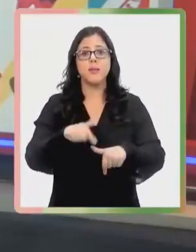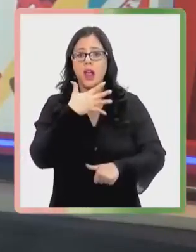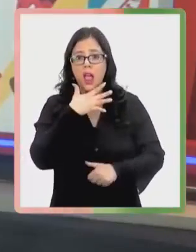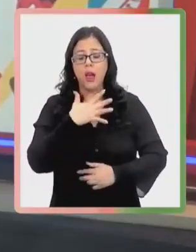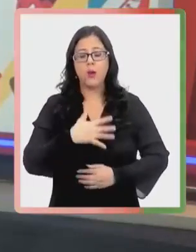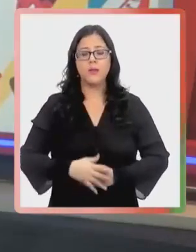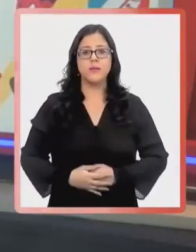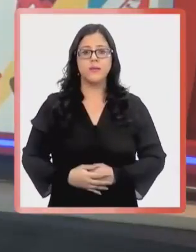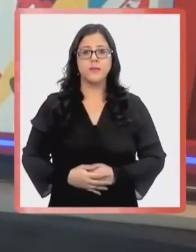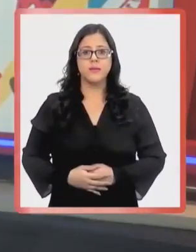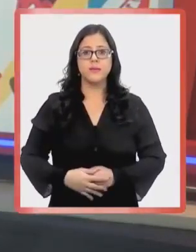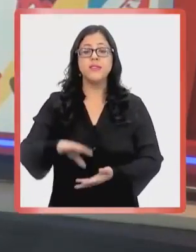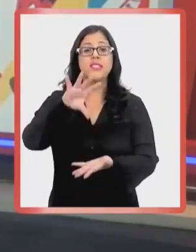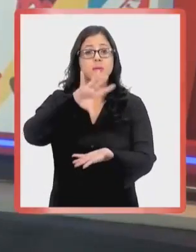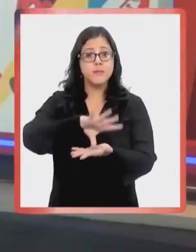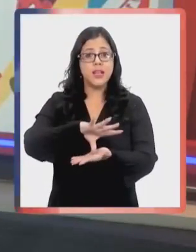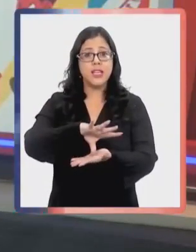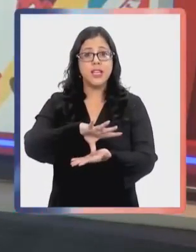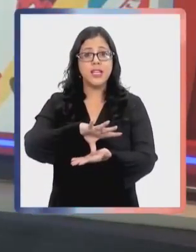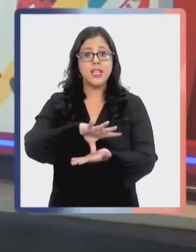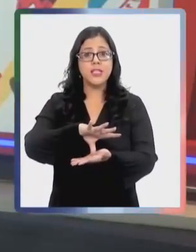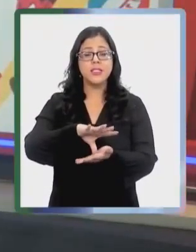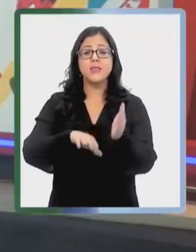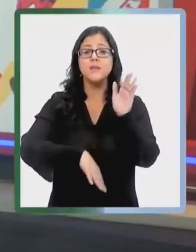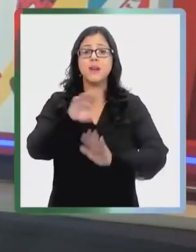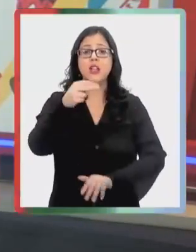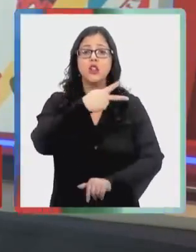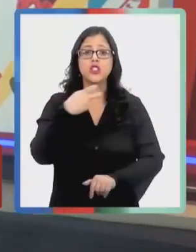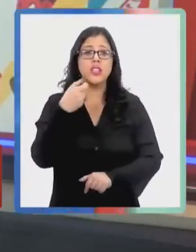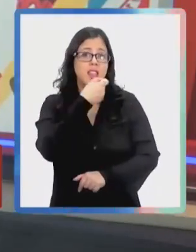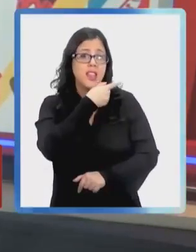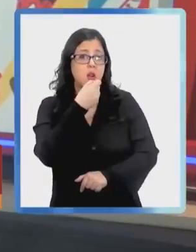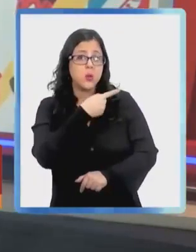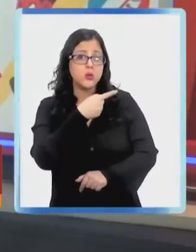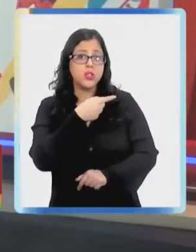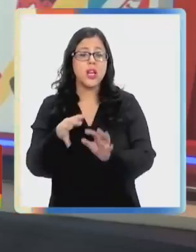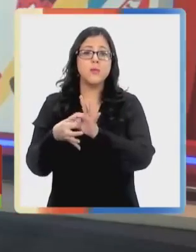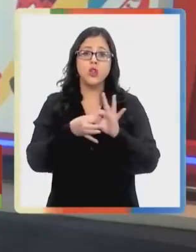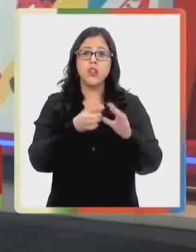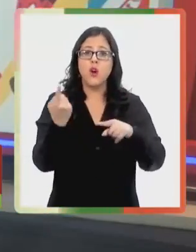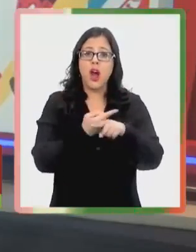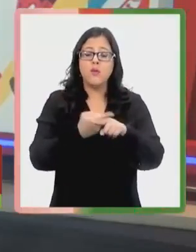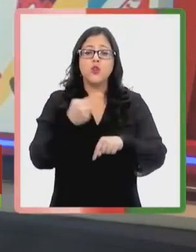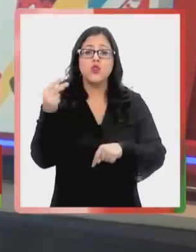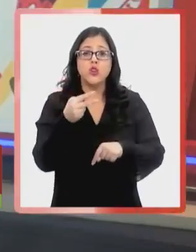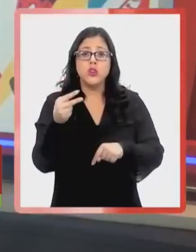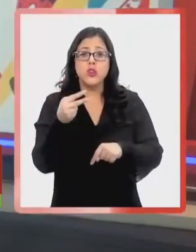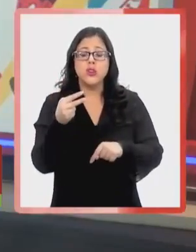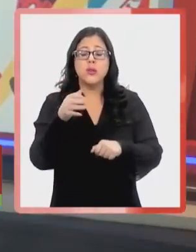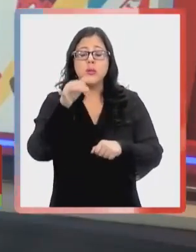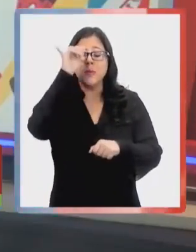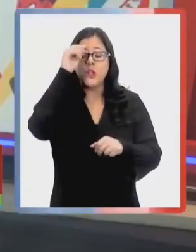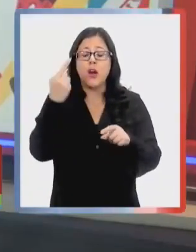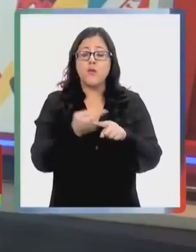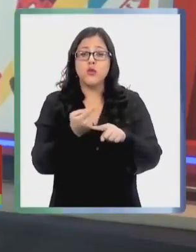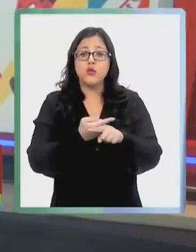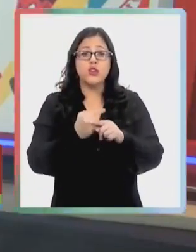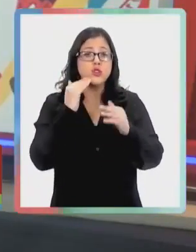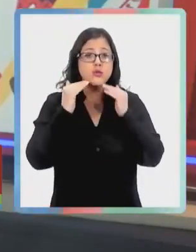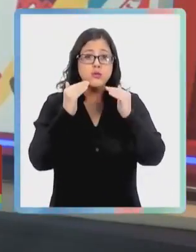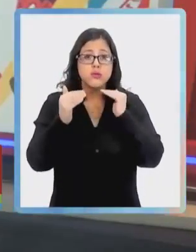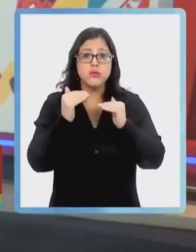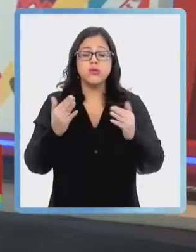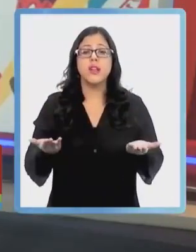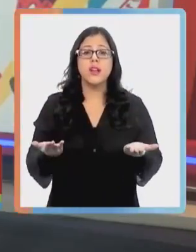En todo el país se han presentado más de 200 denuncias por explotación infantil en residencias del Servicio Mejor Niñez. En